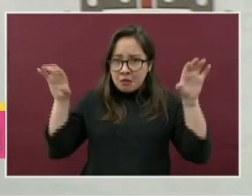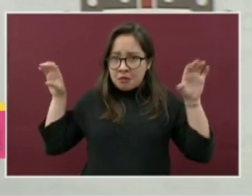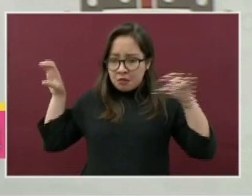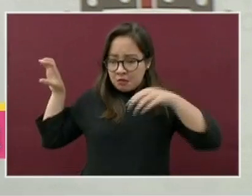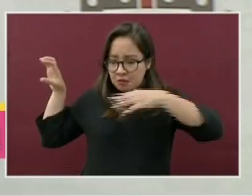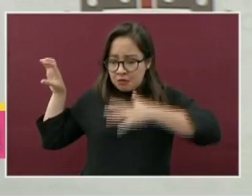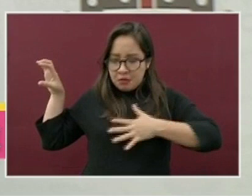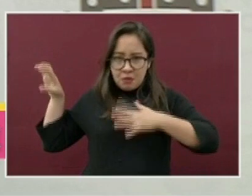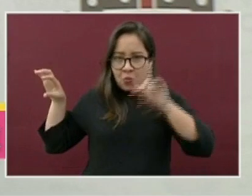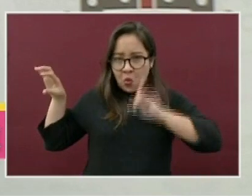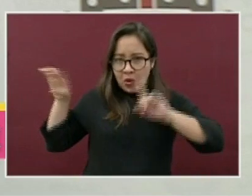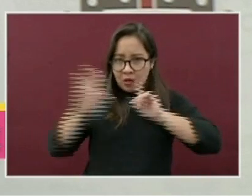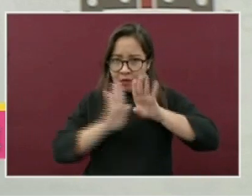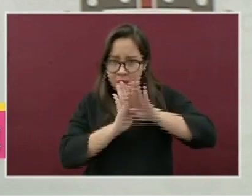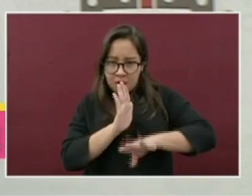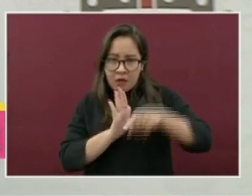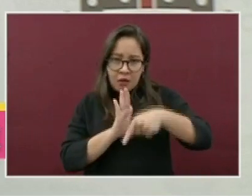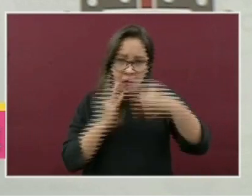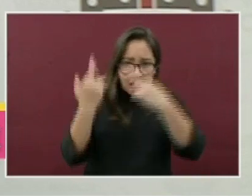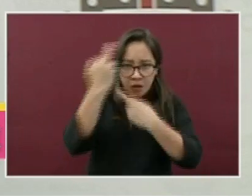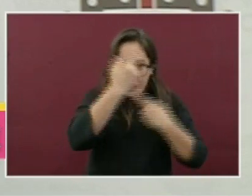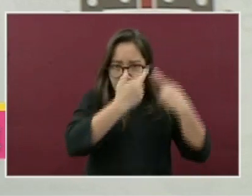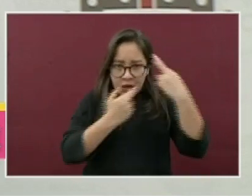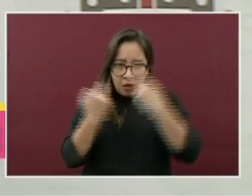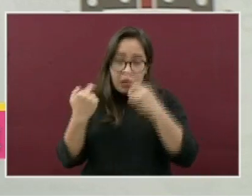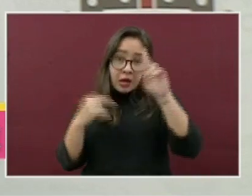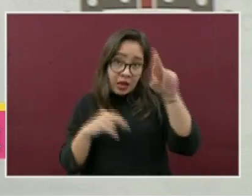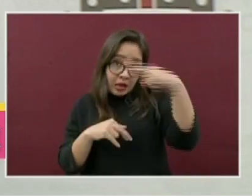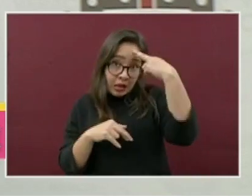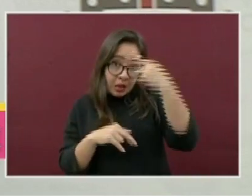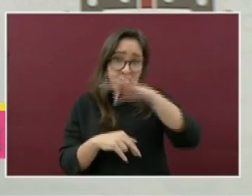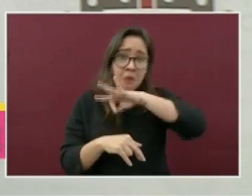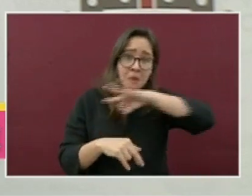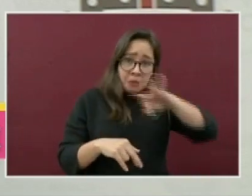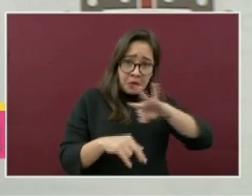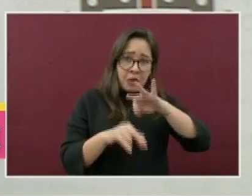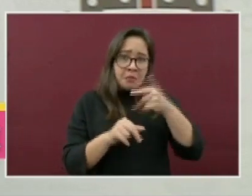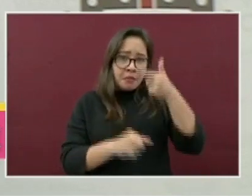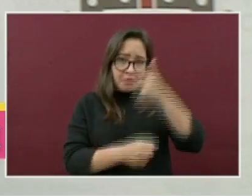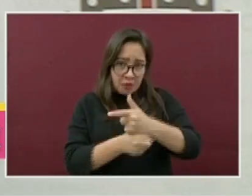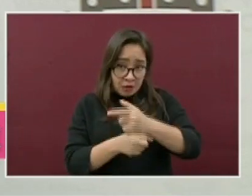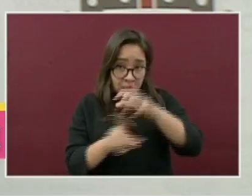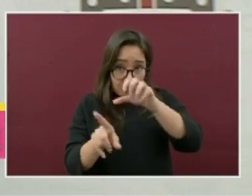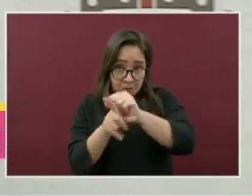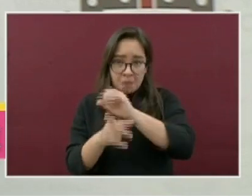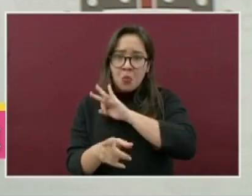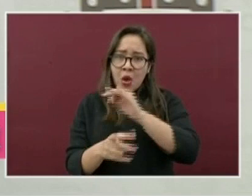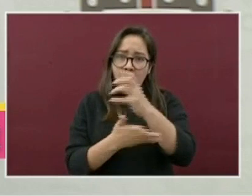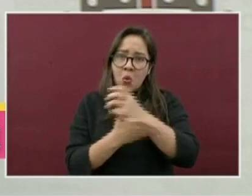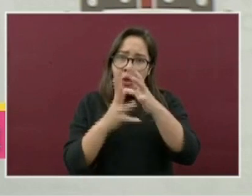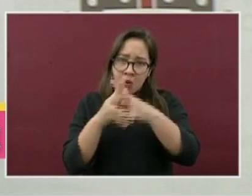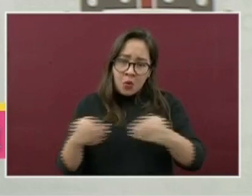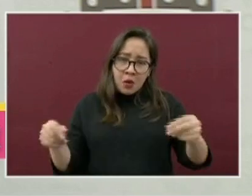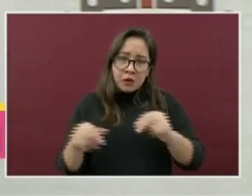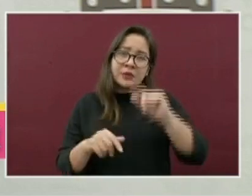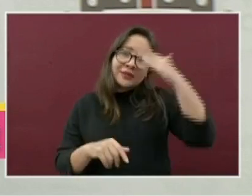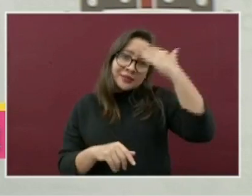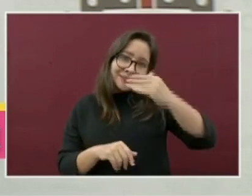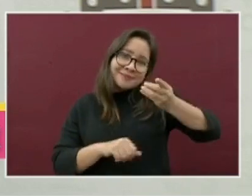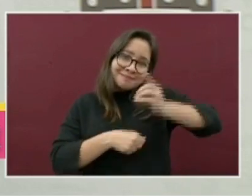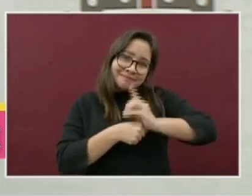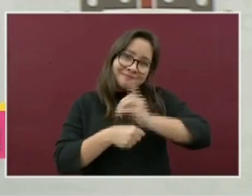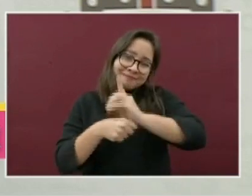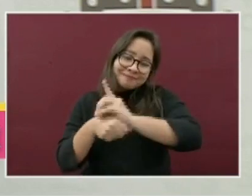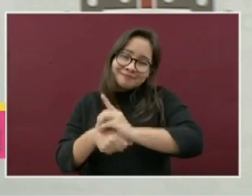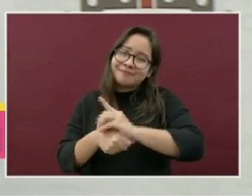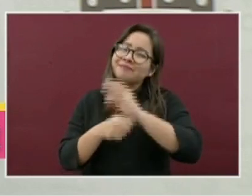detecta a tiempo, es curable. Como cada noche, lo invitamos a continuar con las medidas básicas para prevenir la propagación y